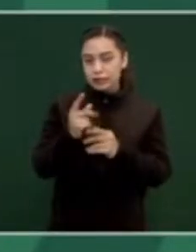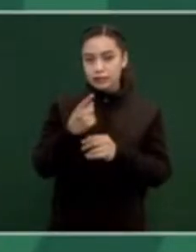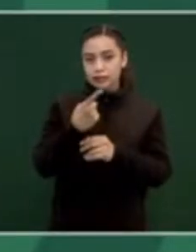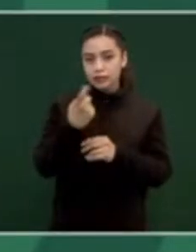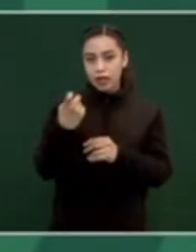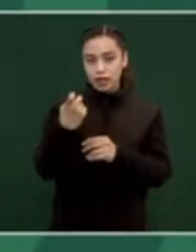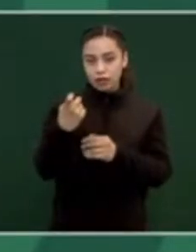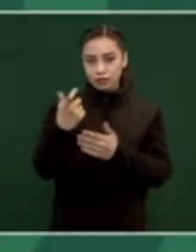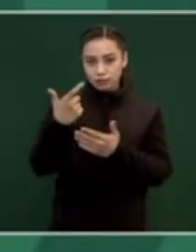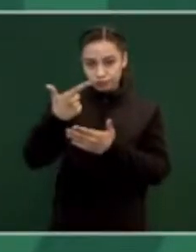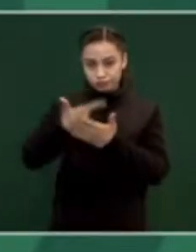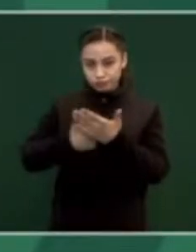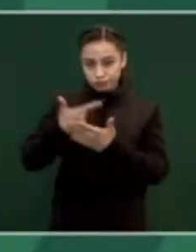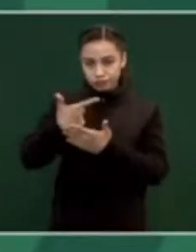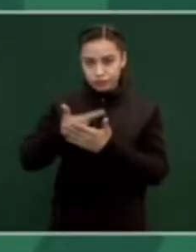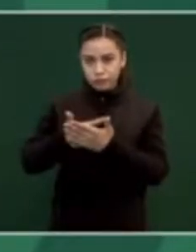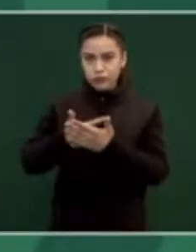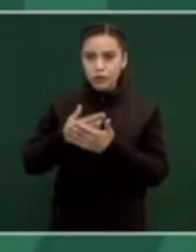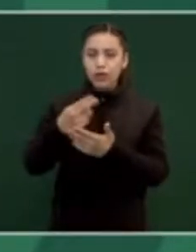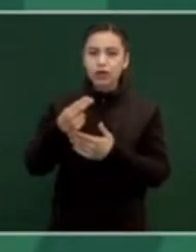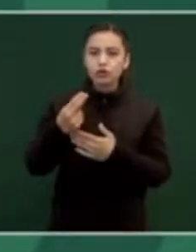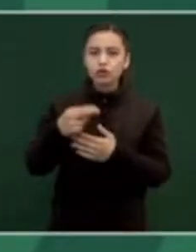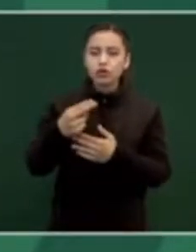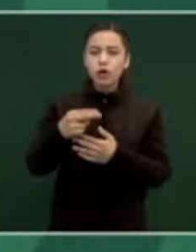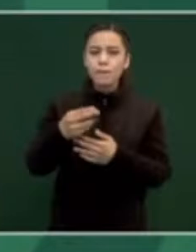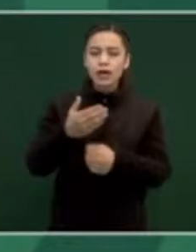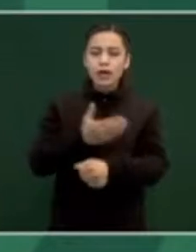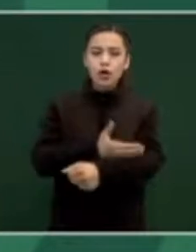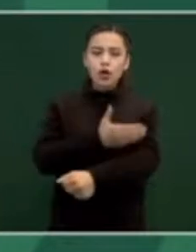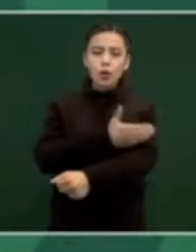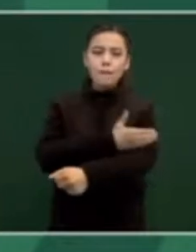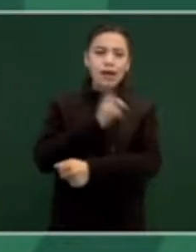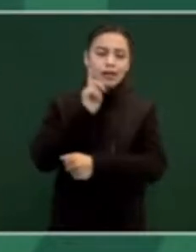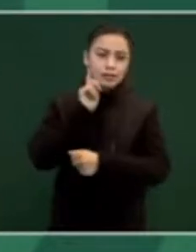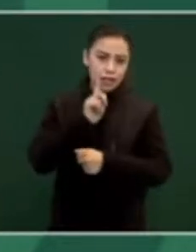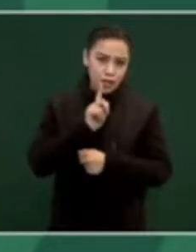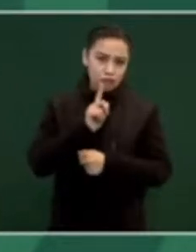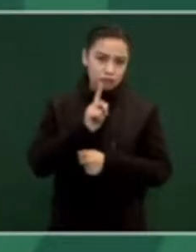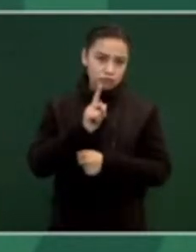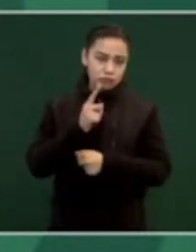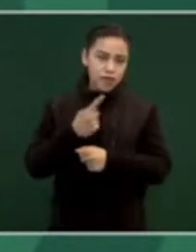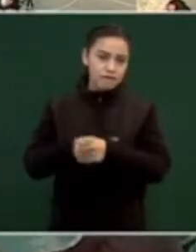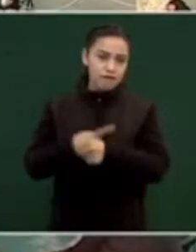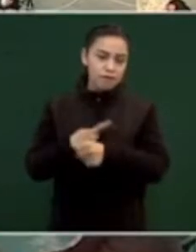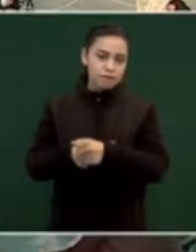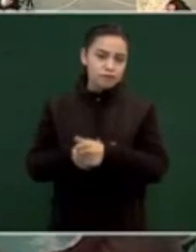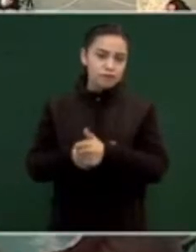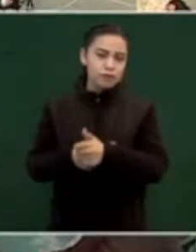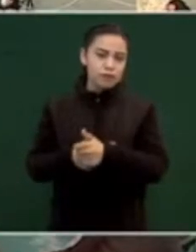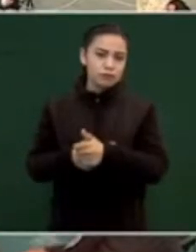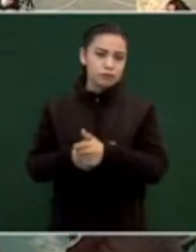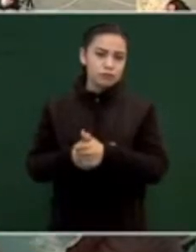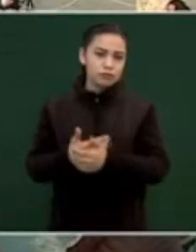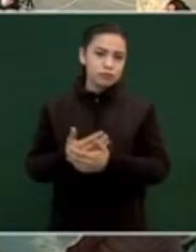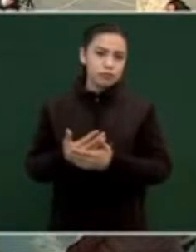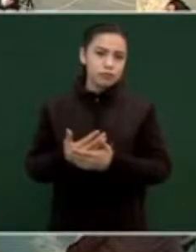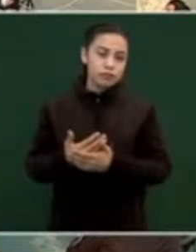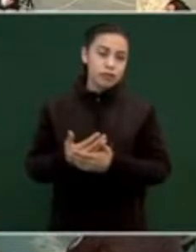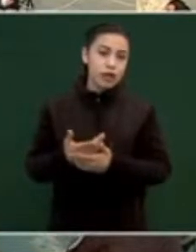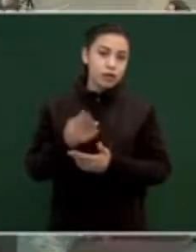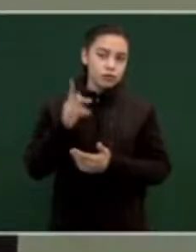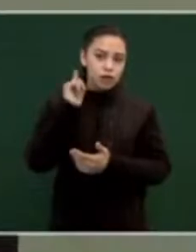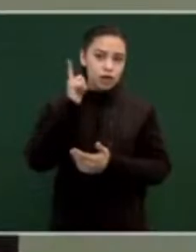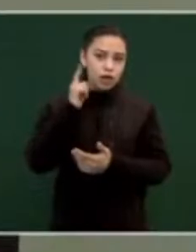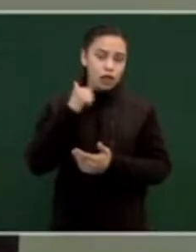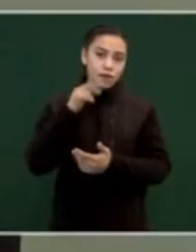¿Cómo se llama la compañera enferma que deseamos que se mejore,